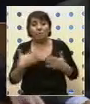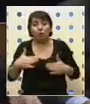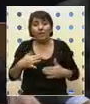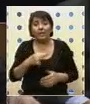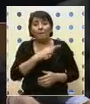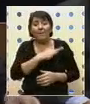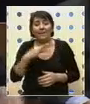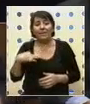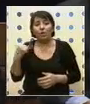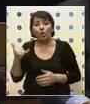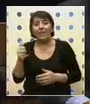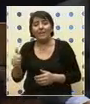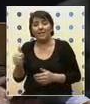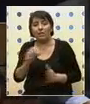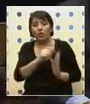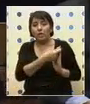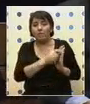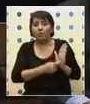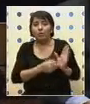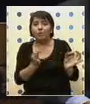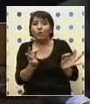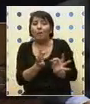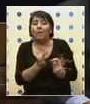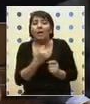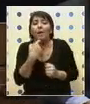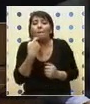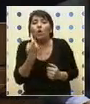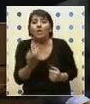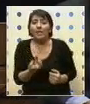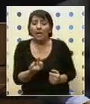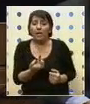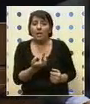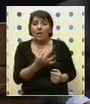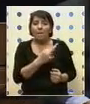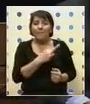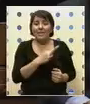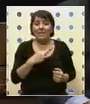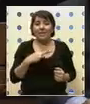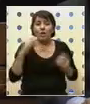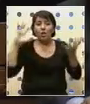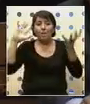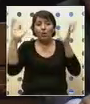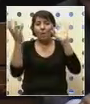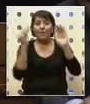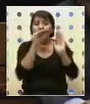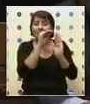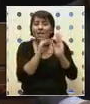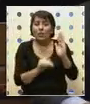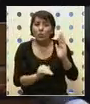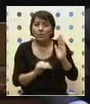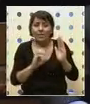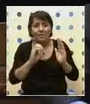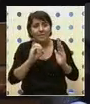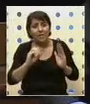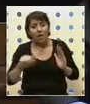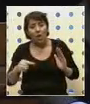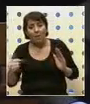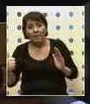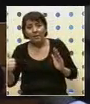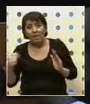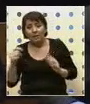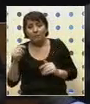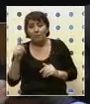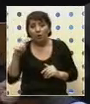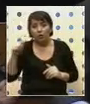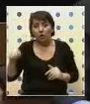Directora de Presupuestos explicaran por qué el Ministerio de Medio Ambiente reduce un 0,6% su presupuesto. Un país